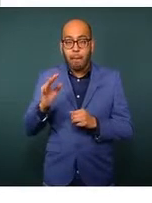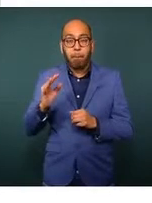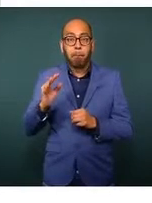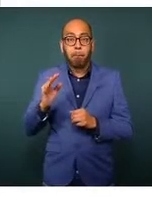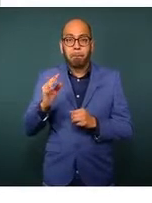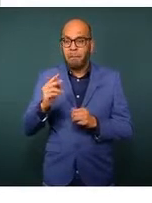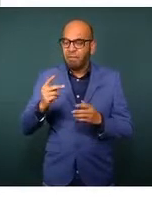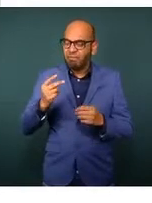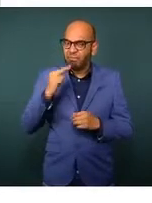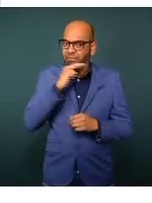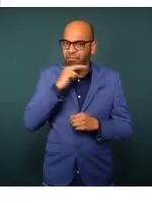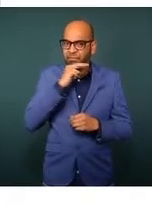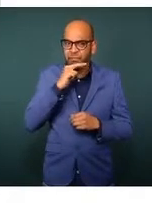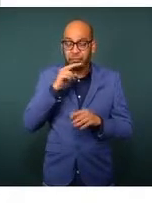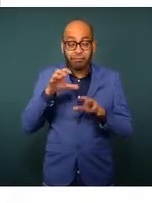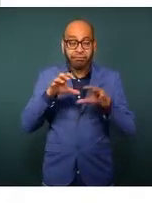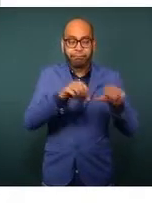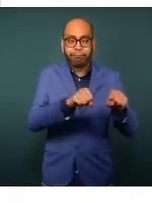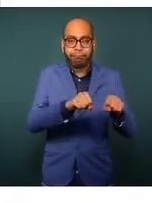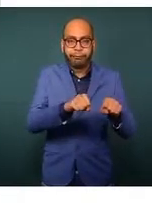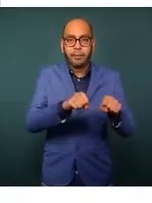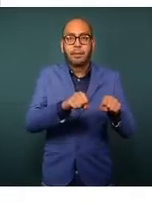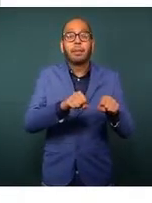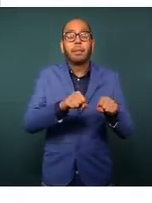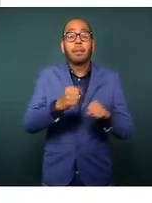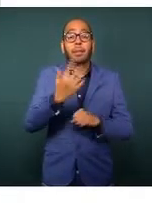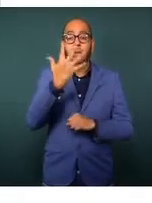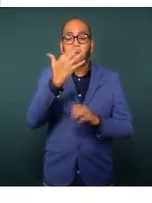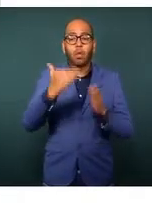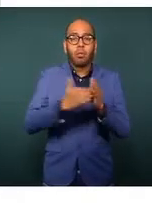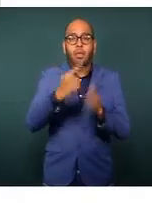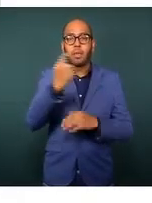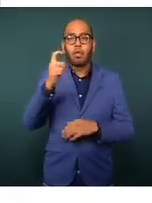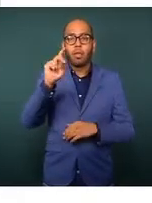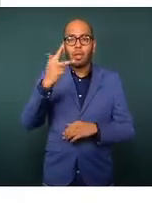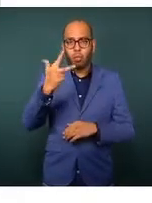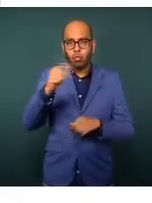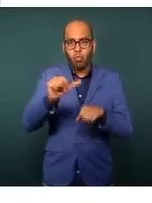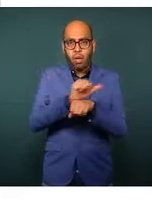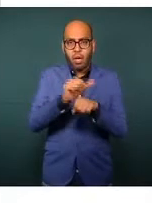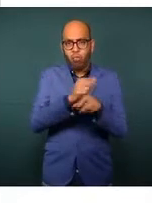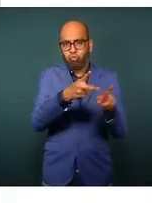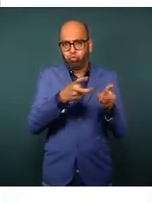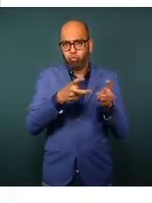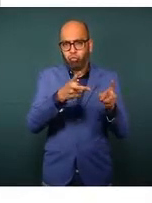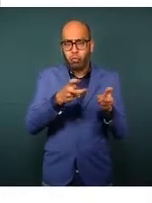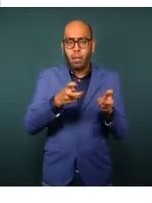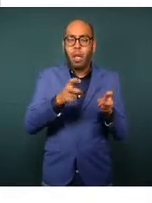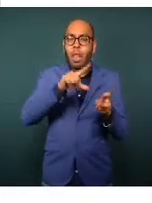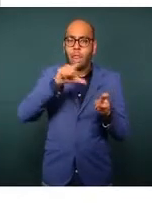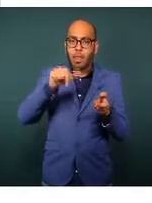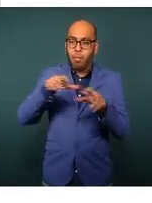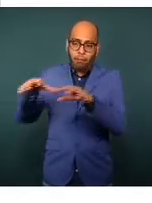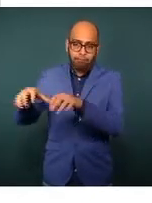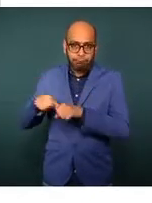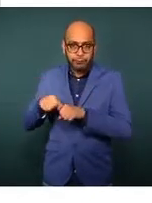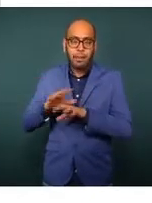muy bueno, 5 mil 138 robados y 4 mil